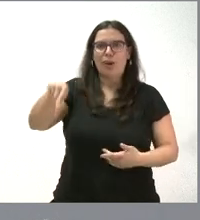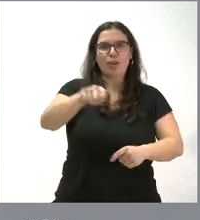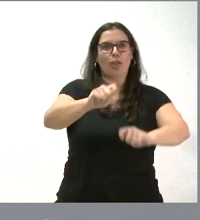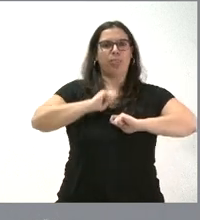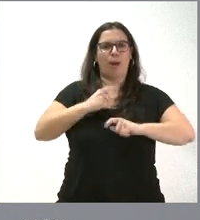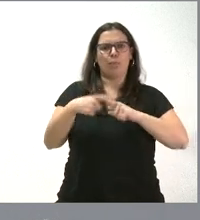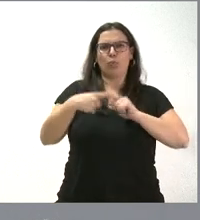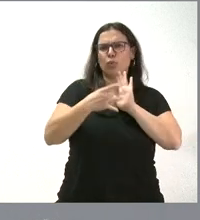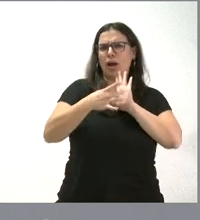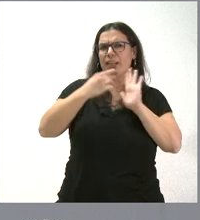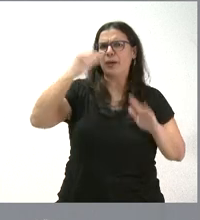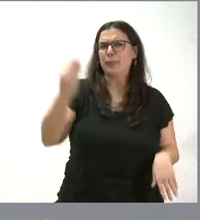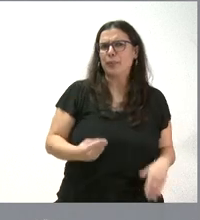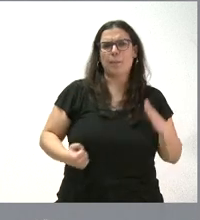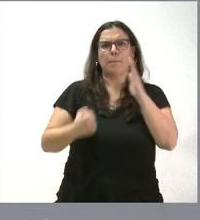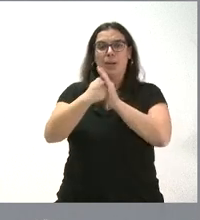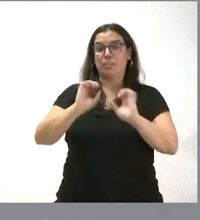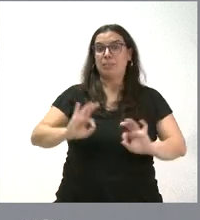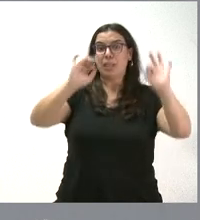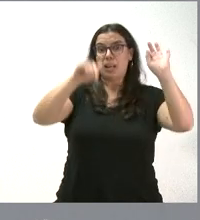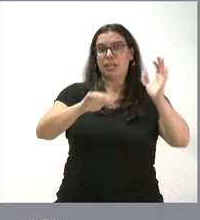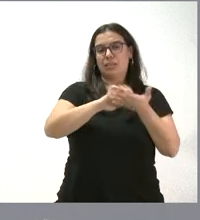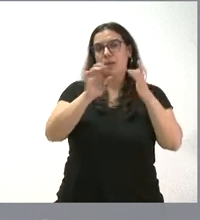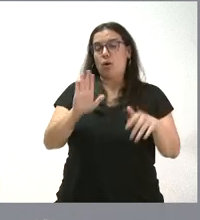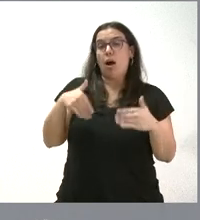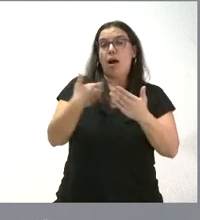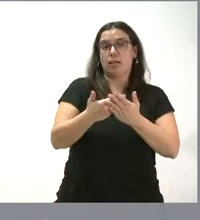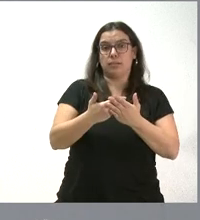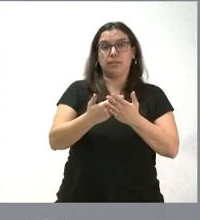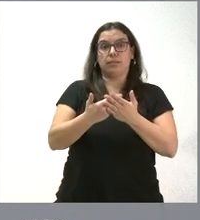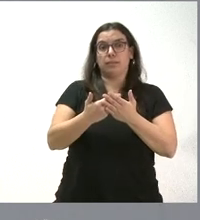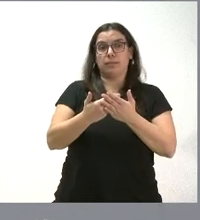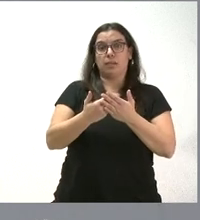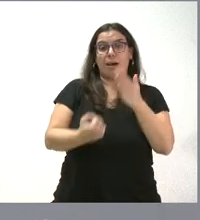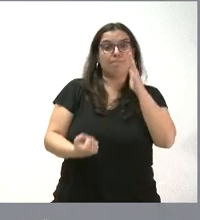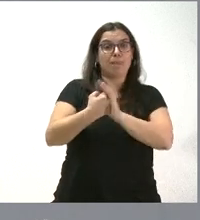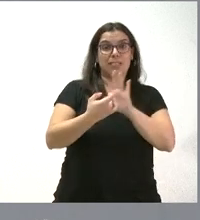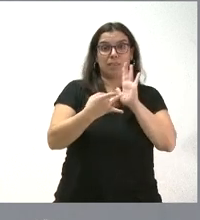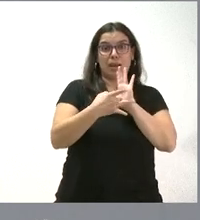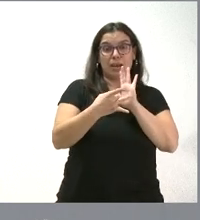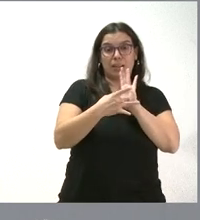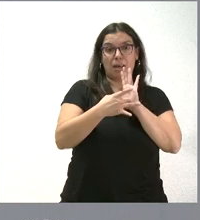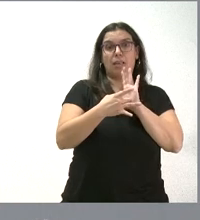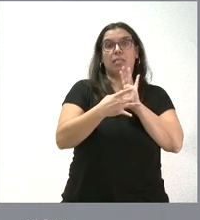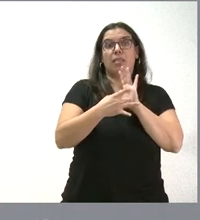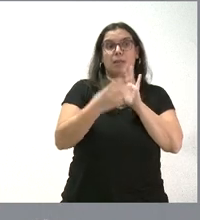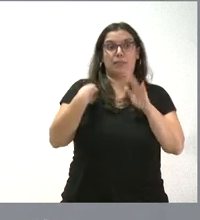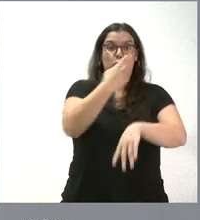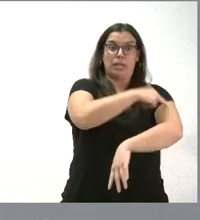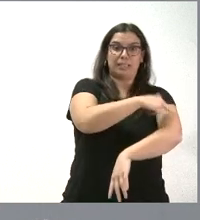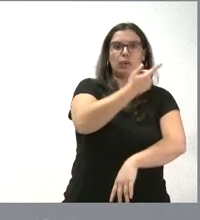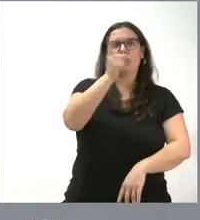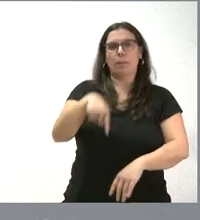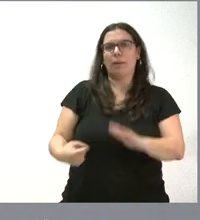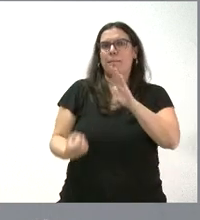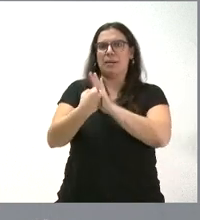la máxima calidad y, especialmente en Castilla y León, incluso no solamente de la máxima calidad desde el punto de vista sanitario, sino desde la